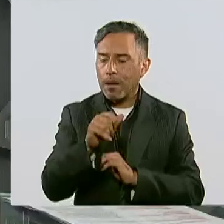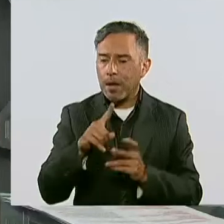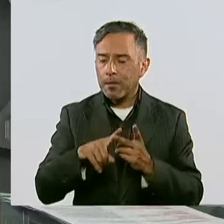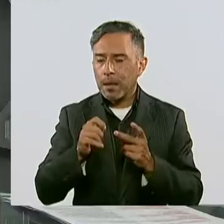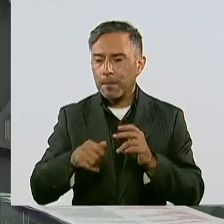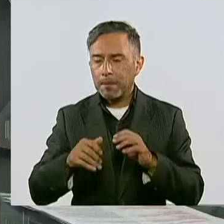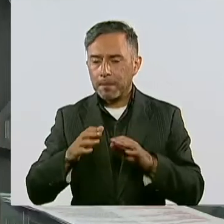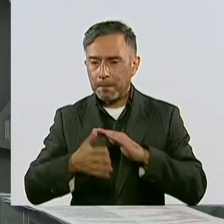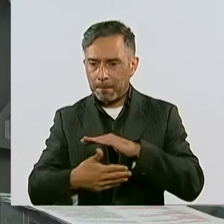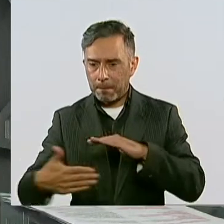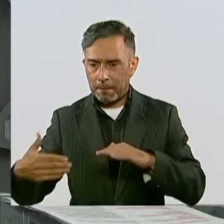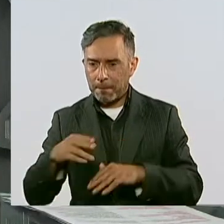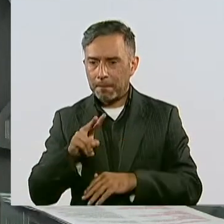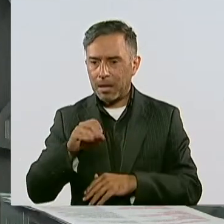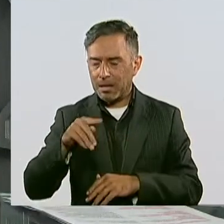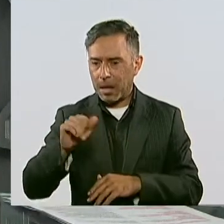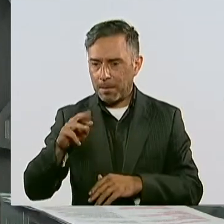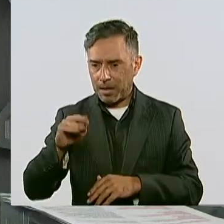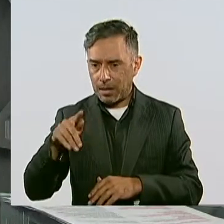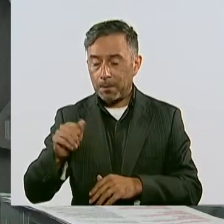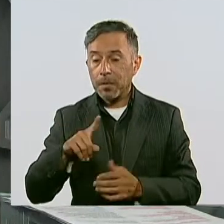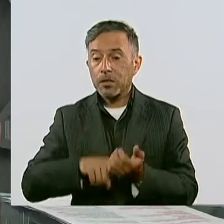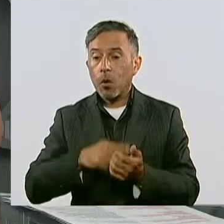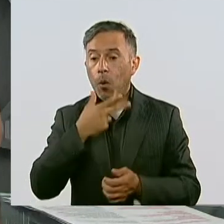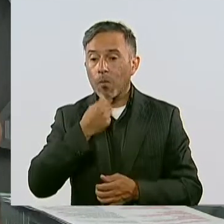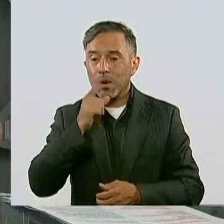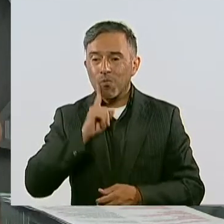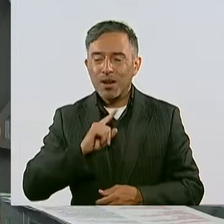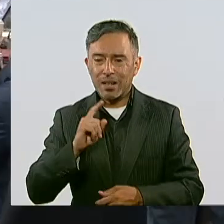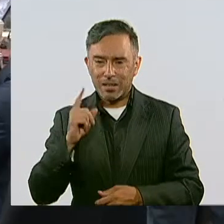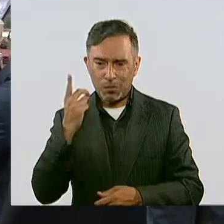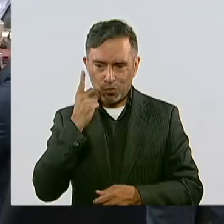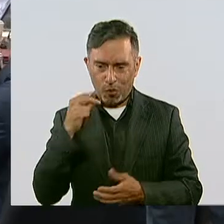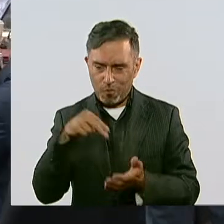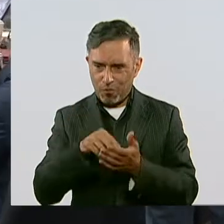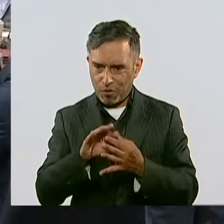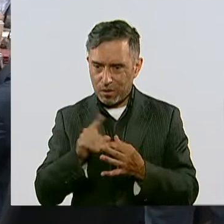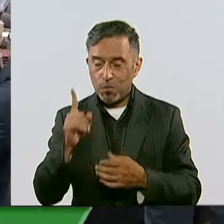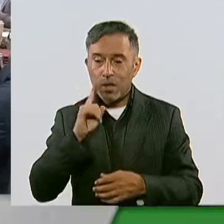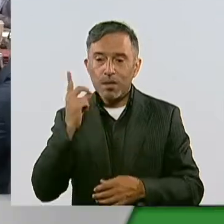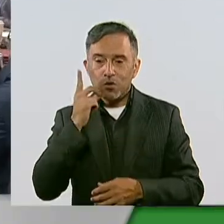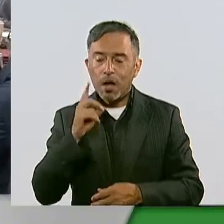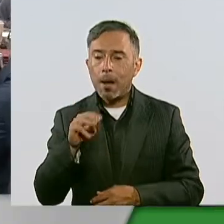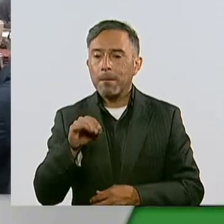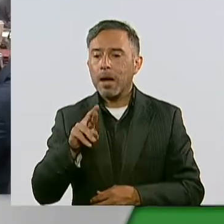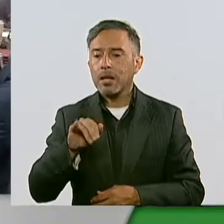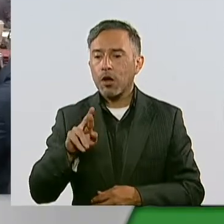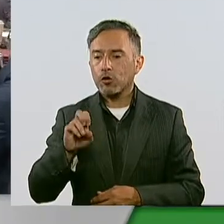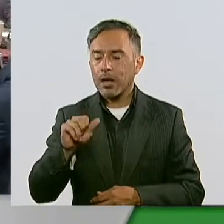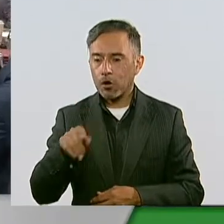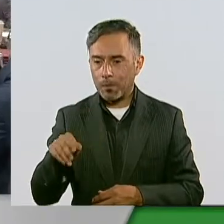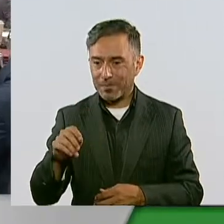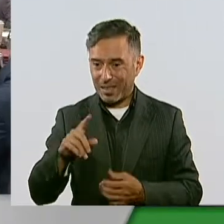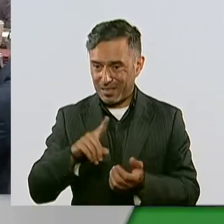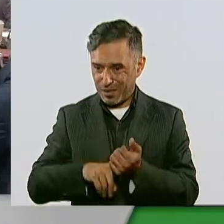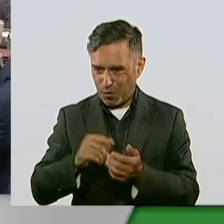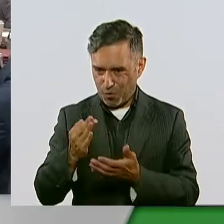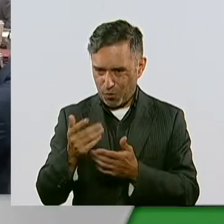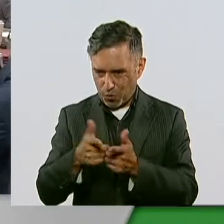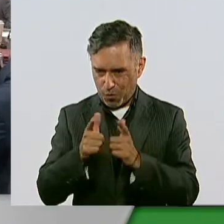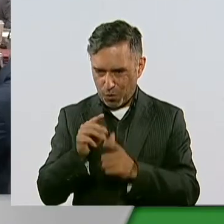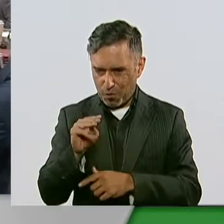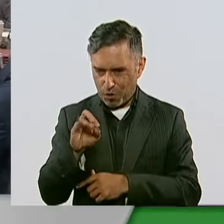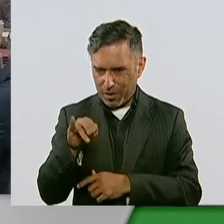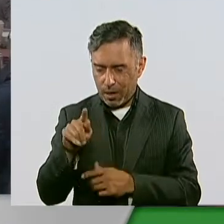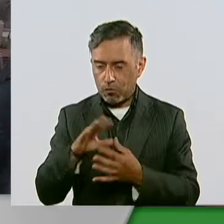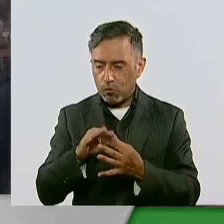En la participación de las y los legisladores, la diputada María del Rosario Reyes de Morena se pronunció por fortalecer las acciones de